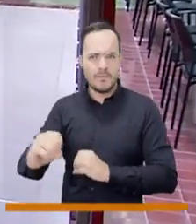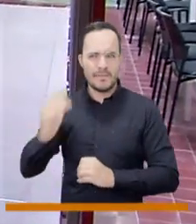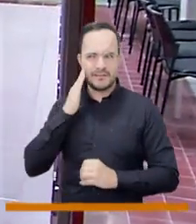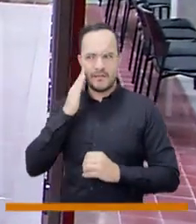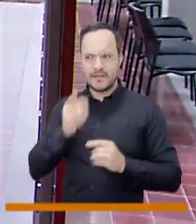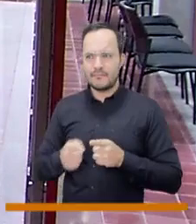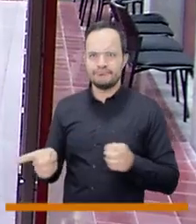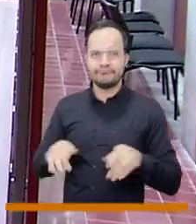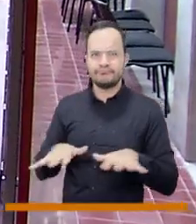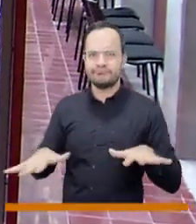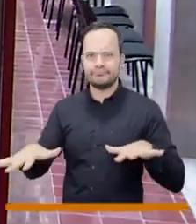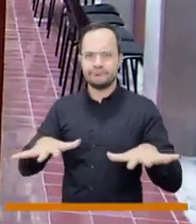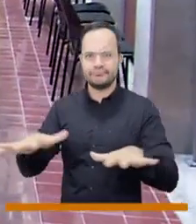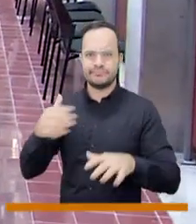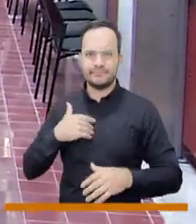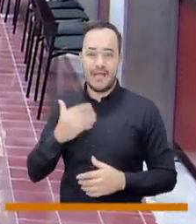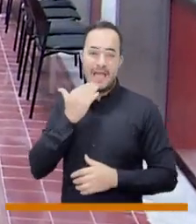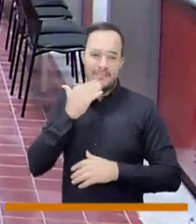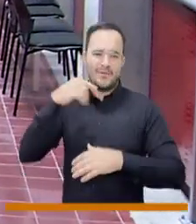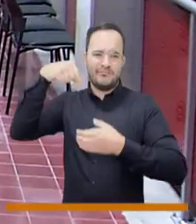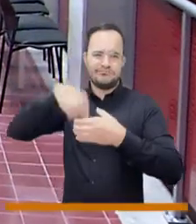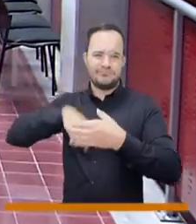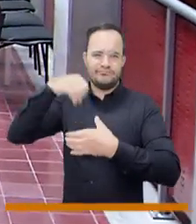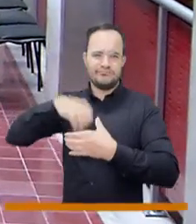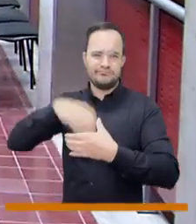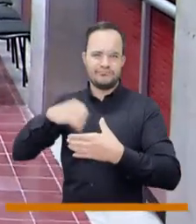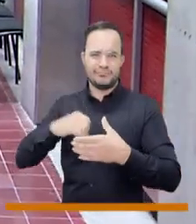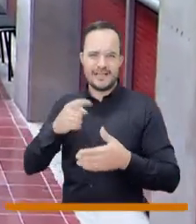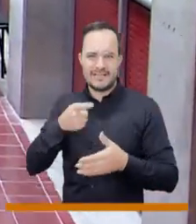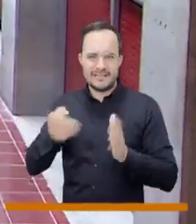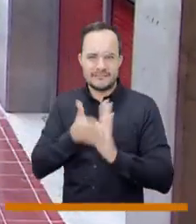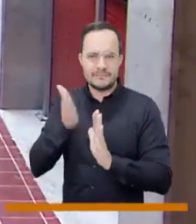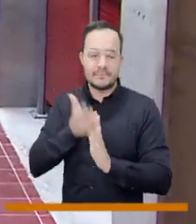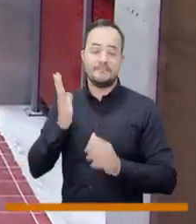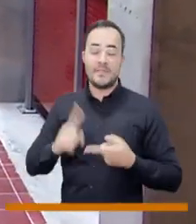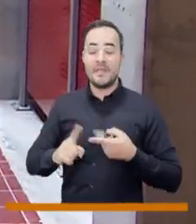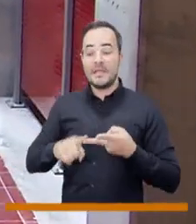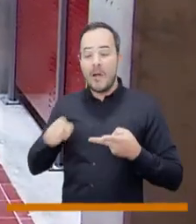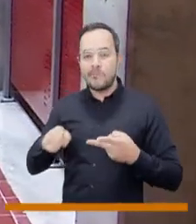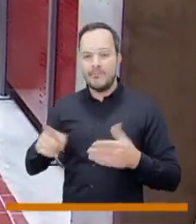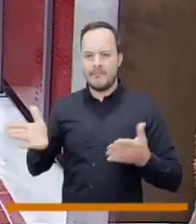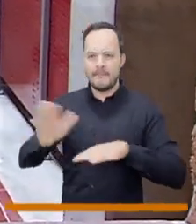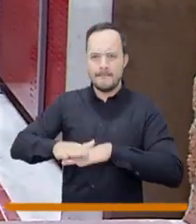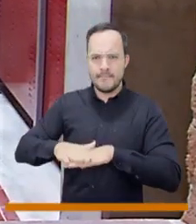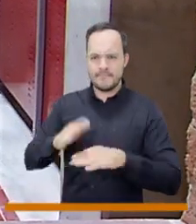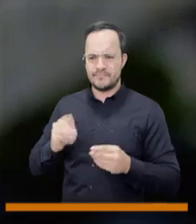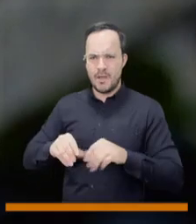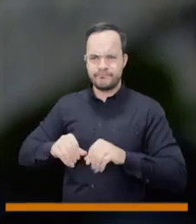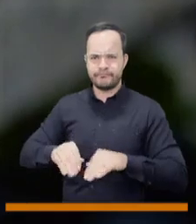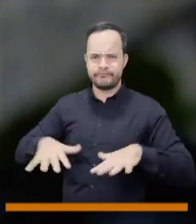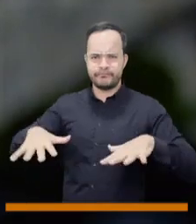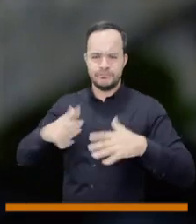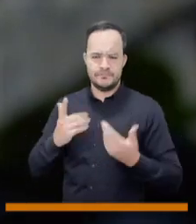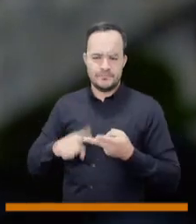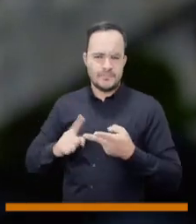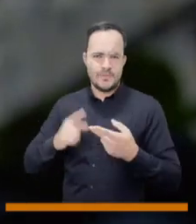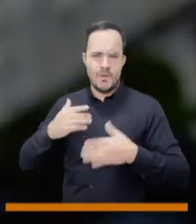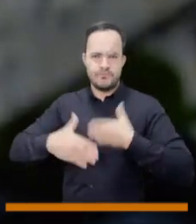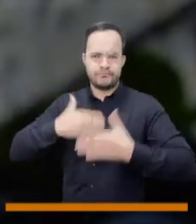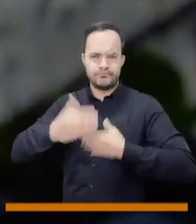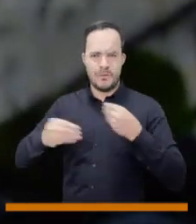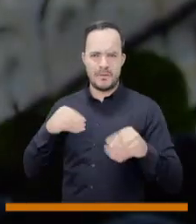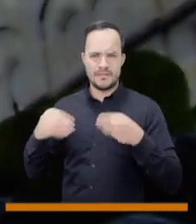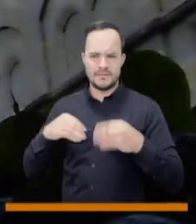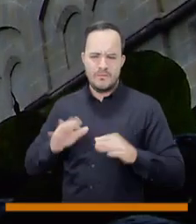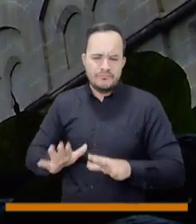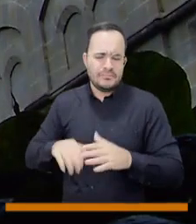dañarlo cuando hacíamos las inyecciones de concreto pero además lo llenamos de arena con un plástico denso y con tapas de concreto para que en un futuro esté